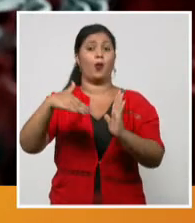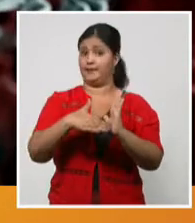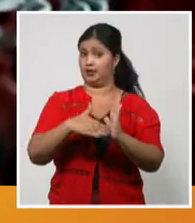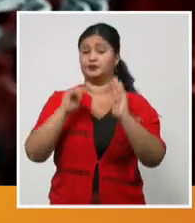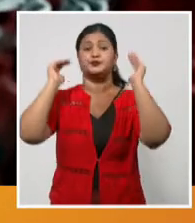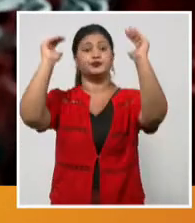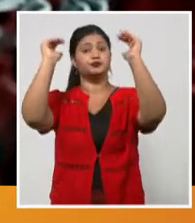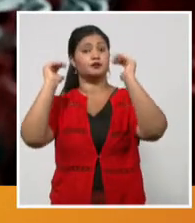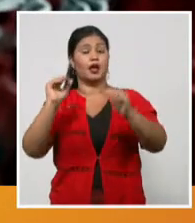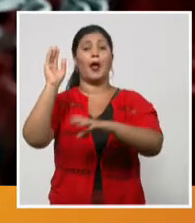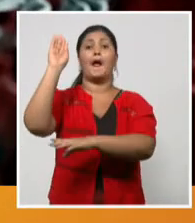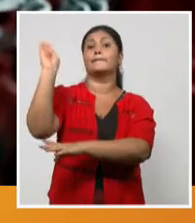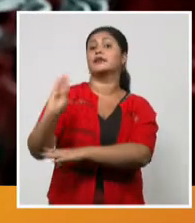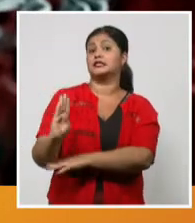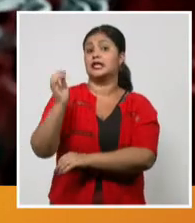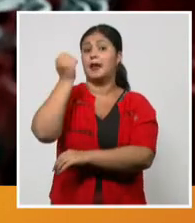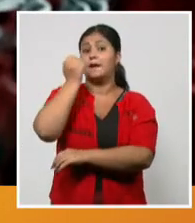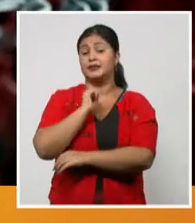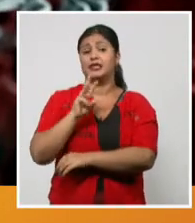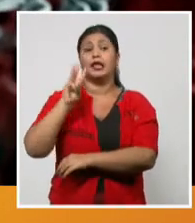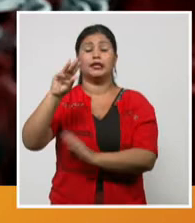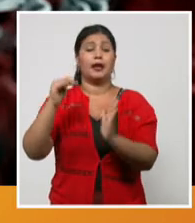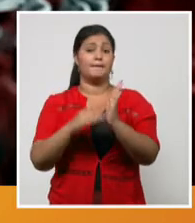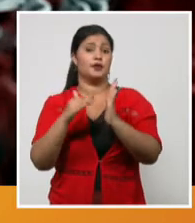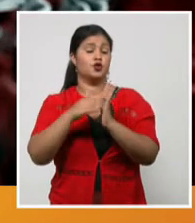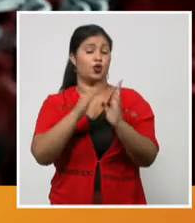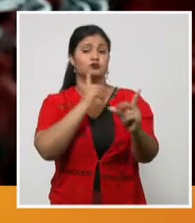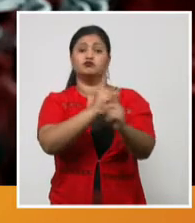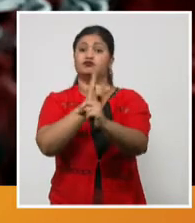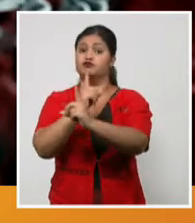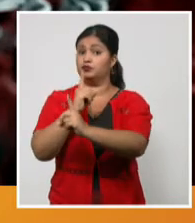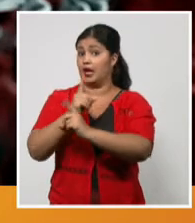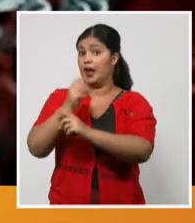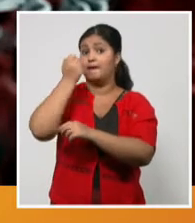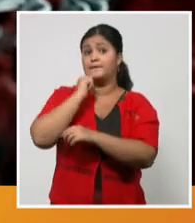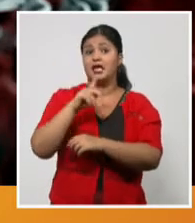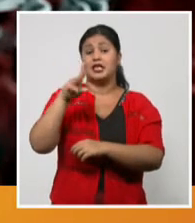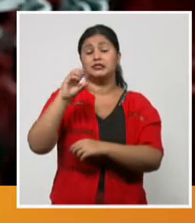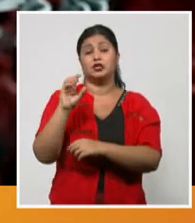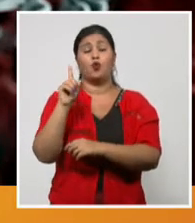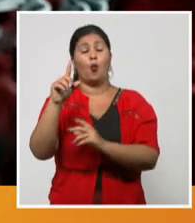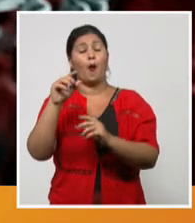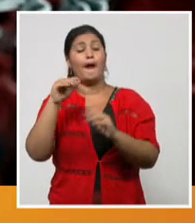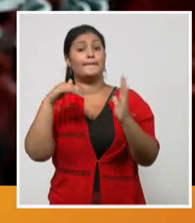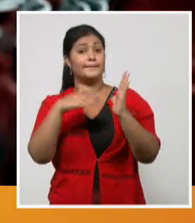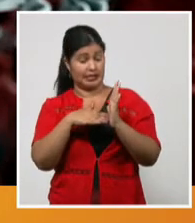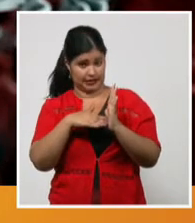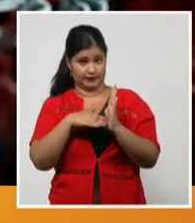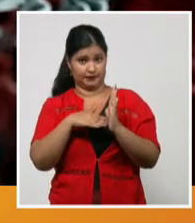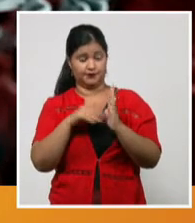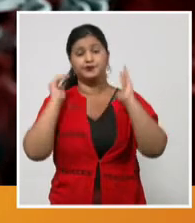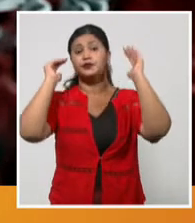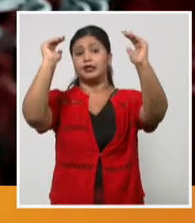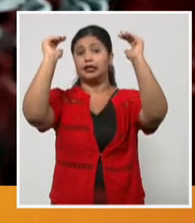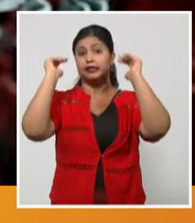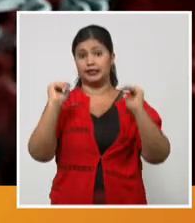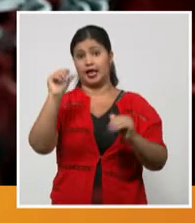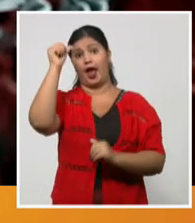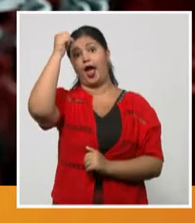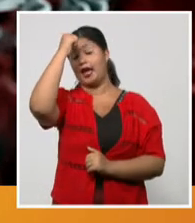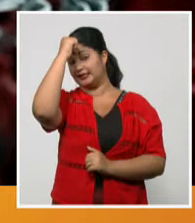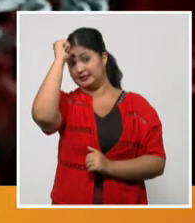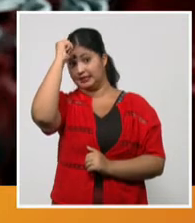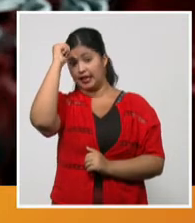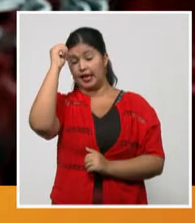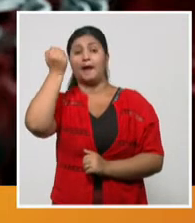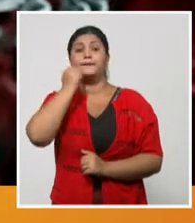sigue Brasil con más de 3 millones de contagios y más de 101 mil defunciones. En tercera posición, permanece la India con más